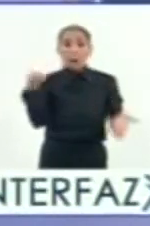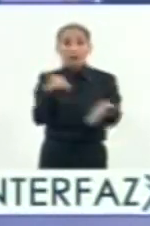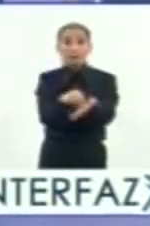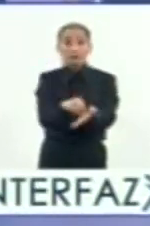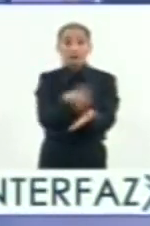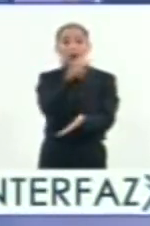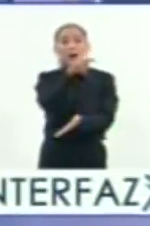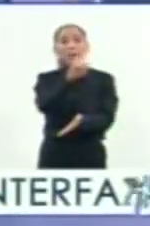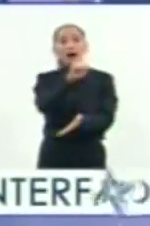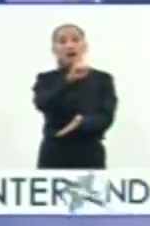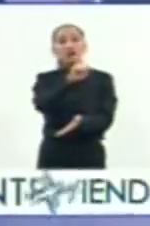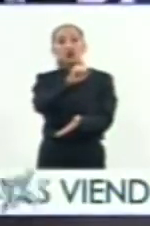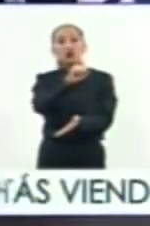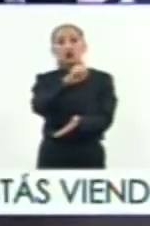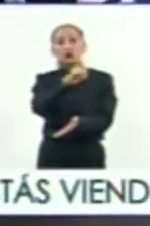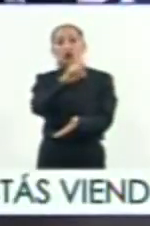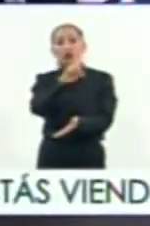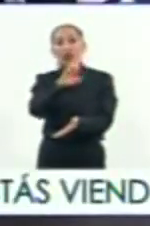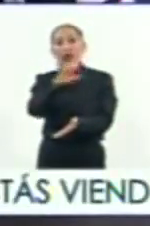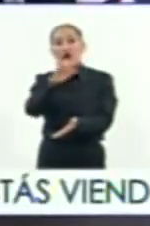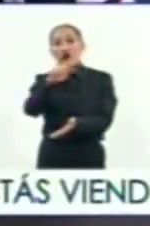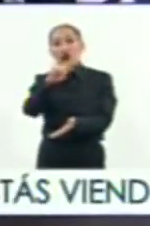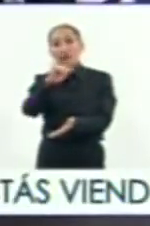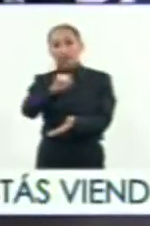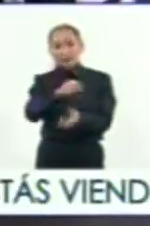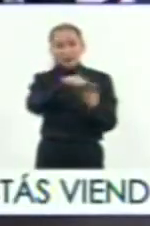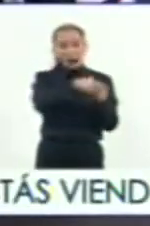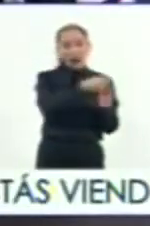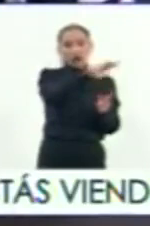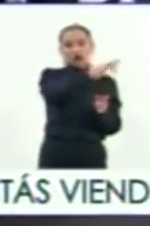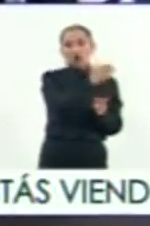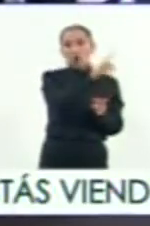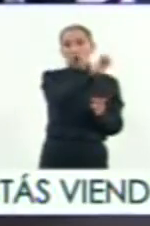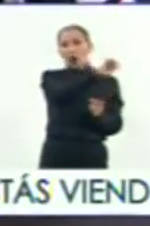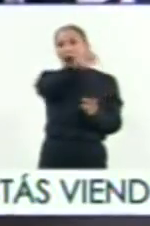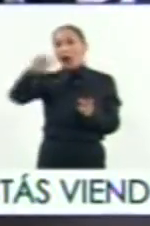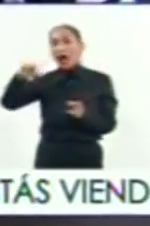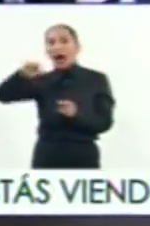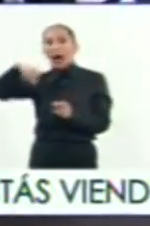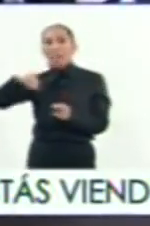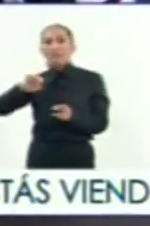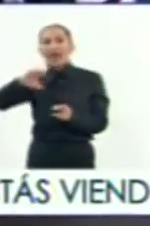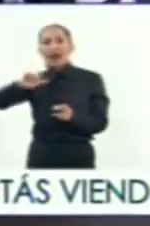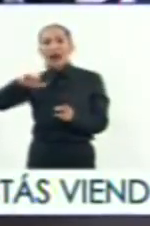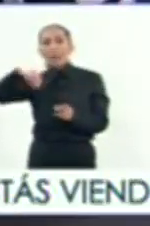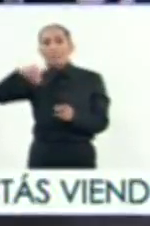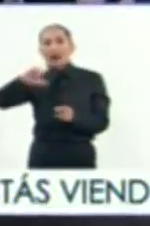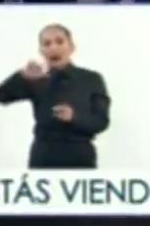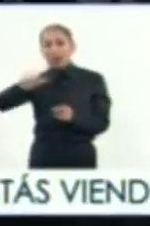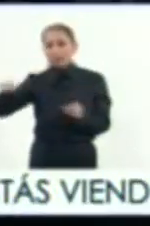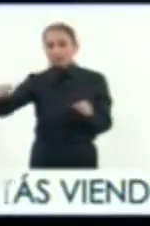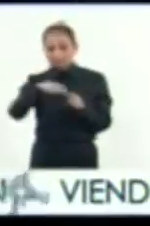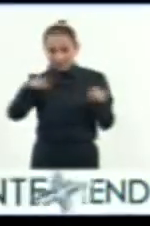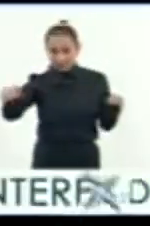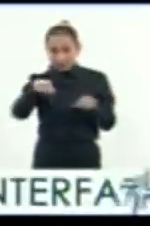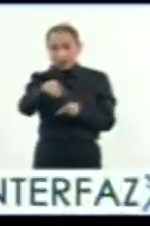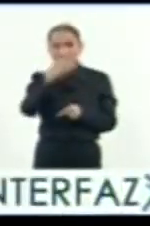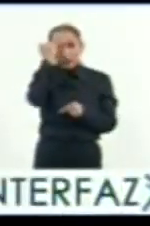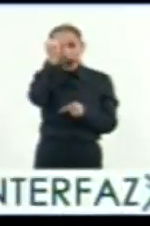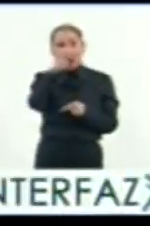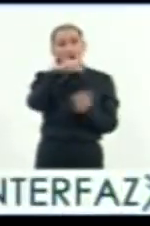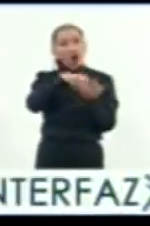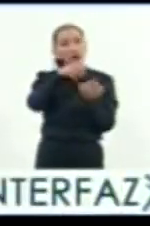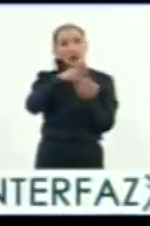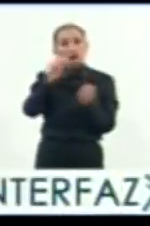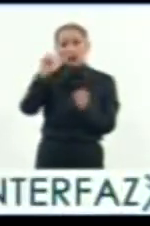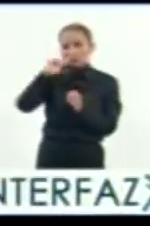Paso de Cortés. ¿Que va de Cholula a Mecameca? Pero además hay que imaginar que Cortés no